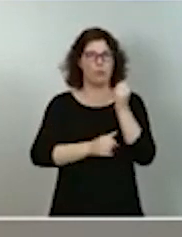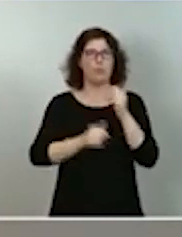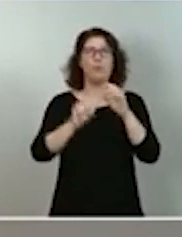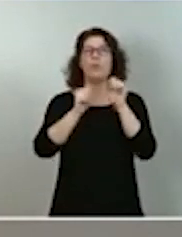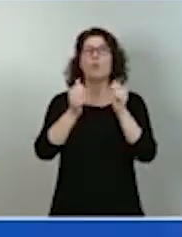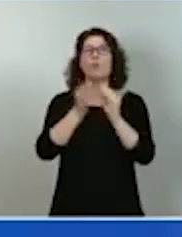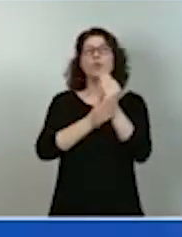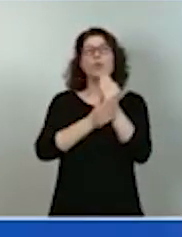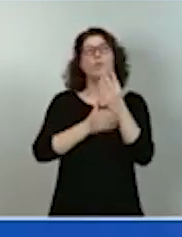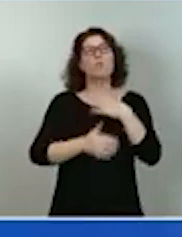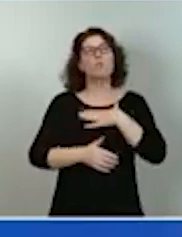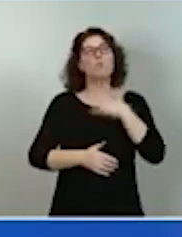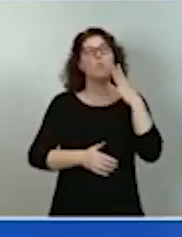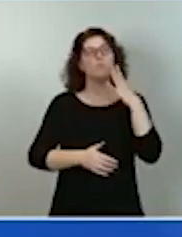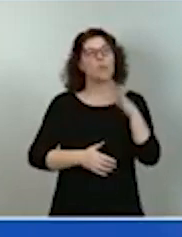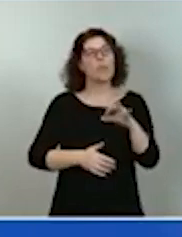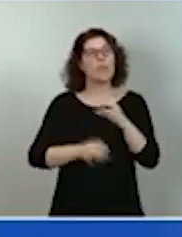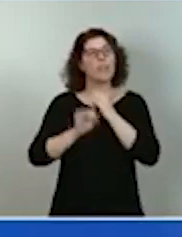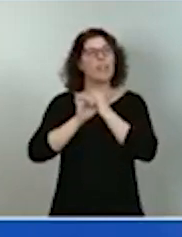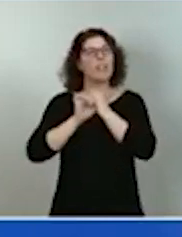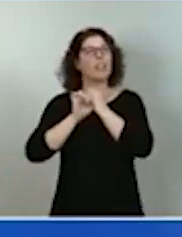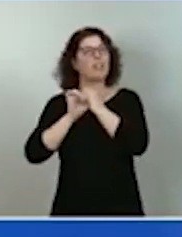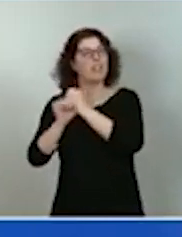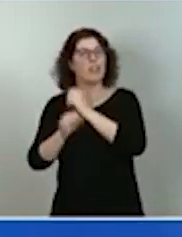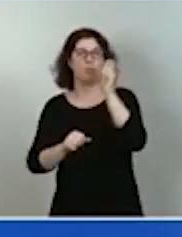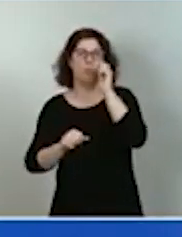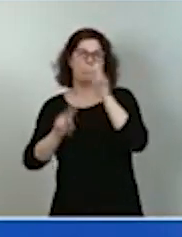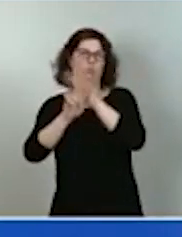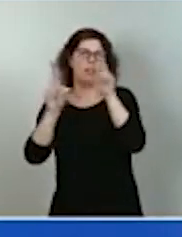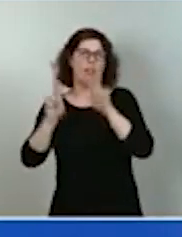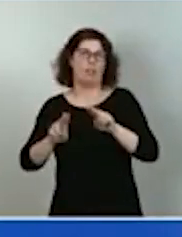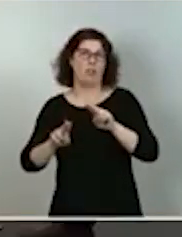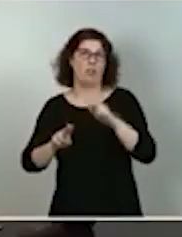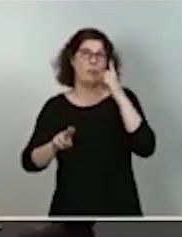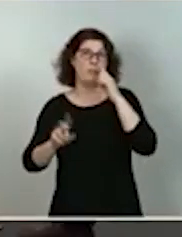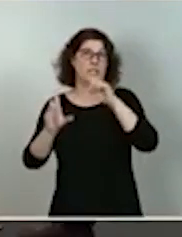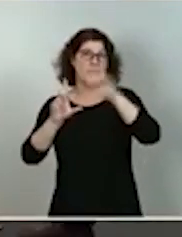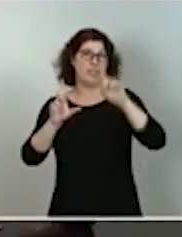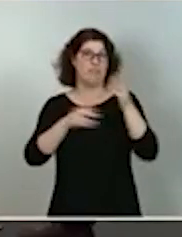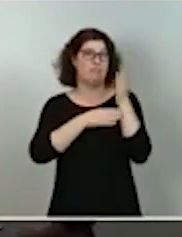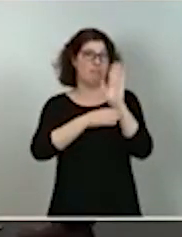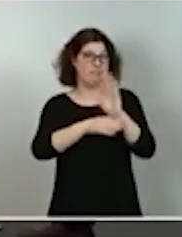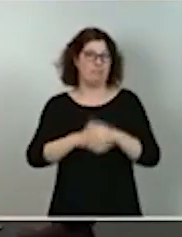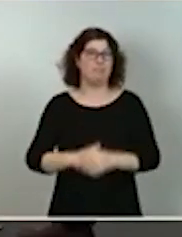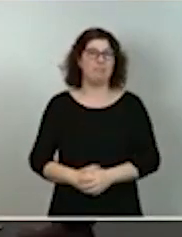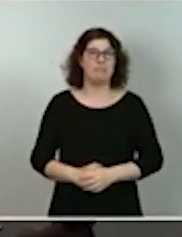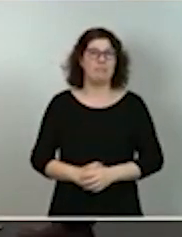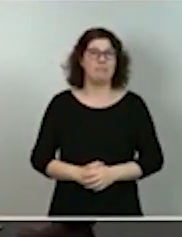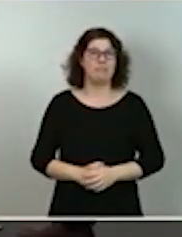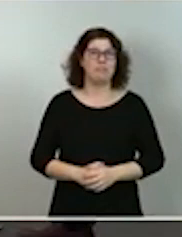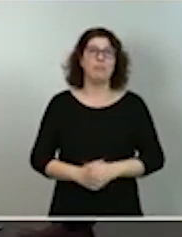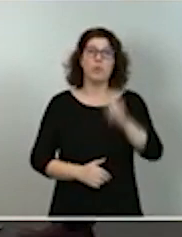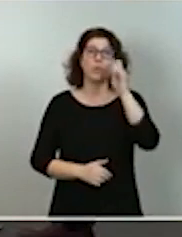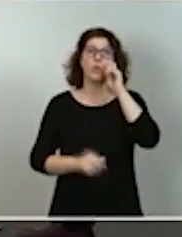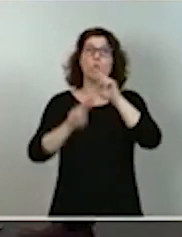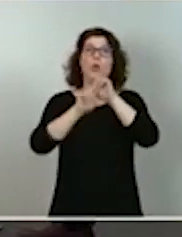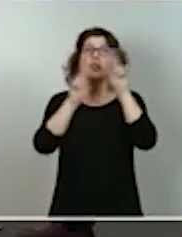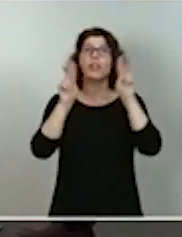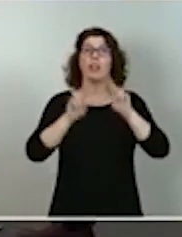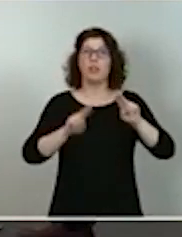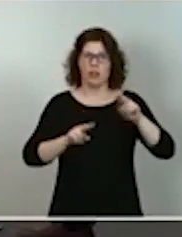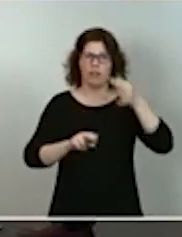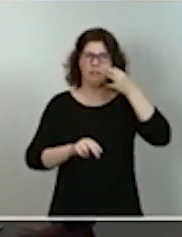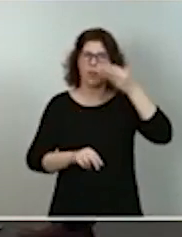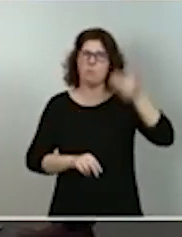del turismo internacional. Lo podemos ver en la gráfica tres. El turismo internacional siempre va a ser importante para un país como